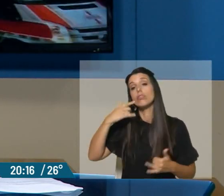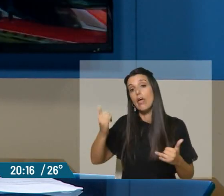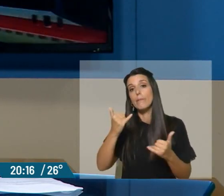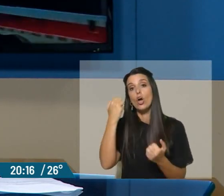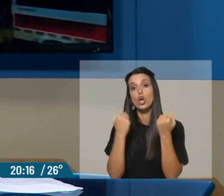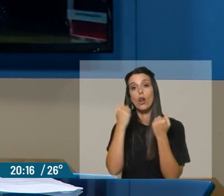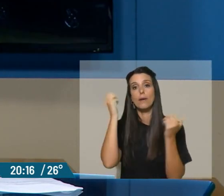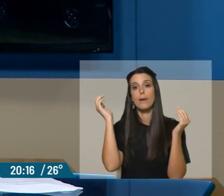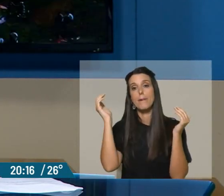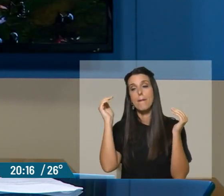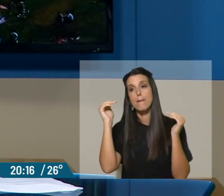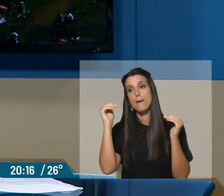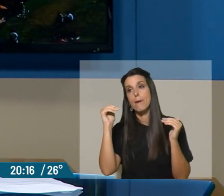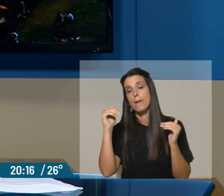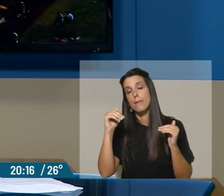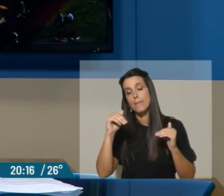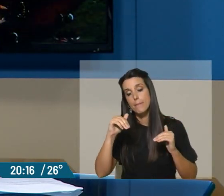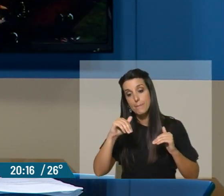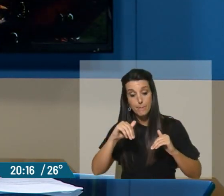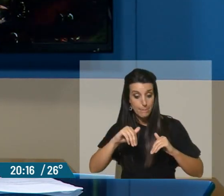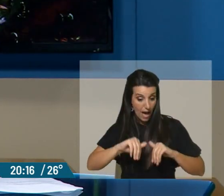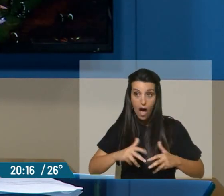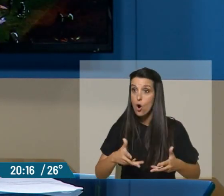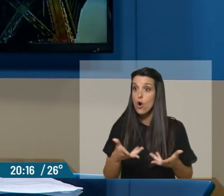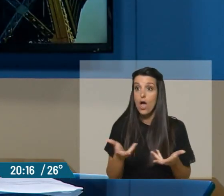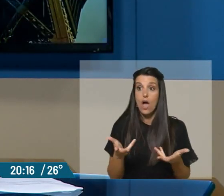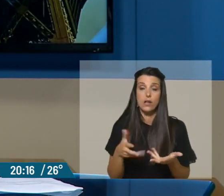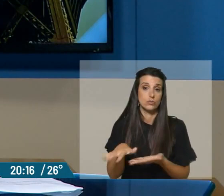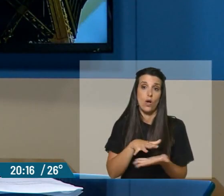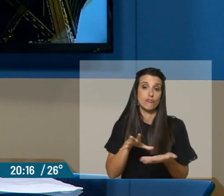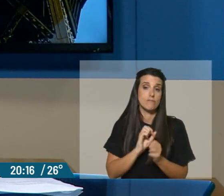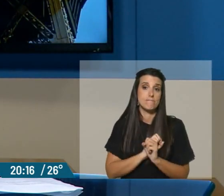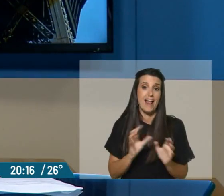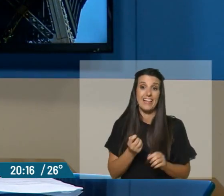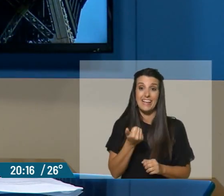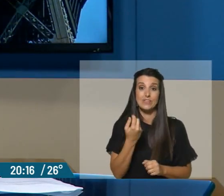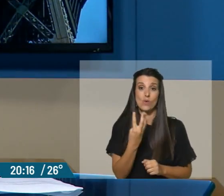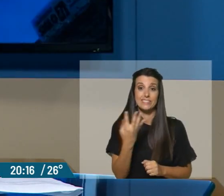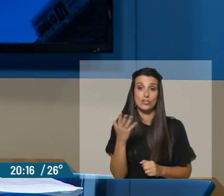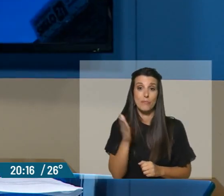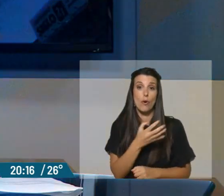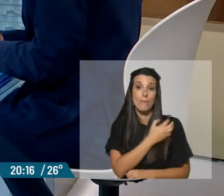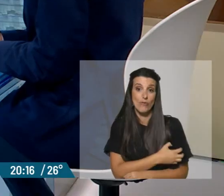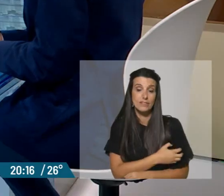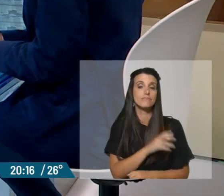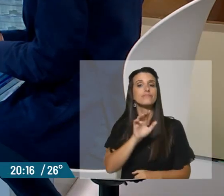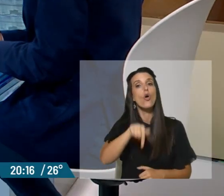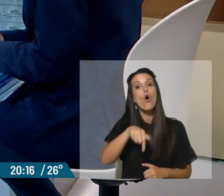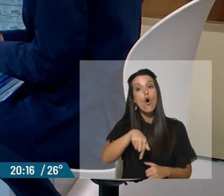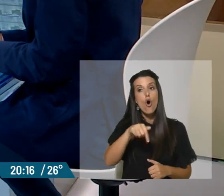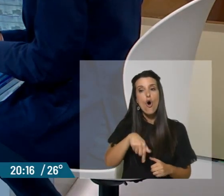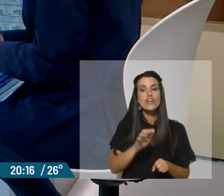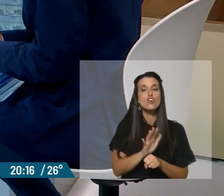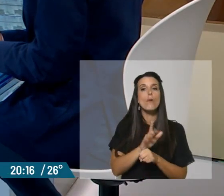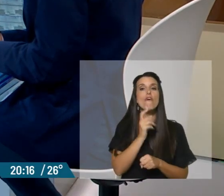economía se fue erosionando, desgastando, decayendo, hasta llegar a la situación actual con casi 45% de pobres. Hoy hubo una especie